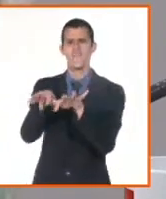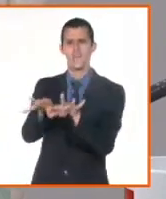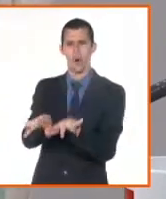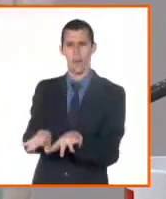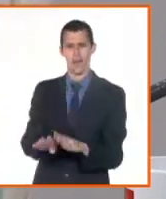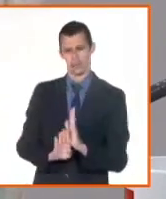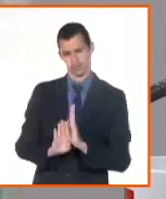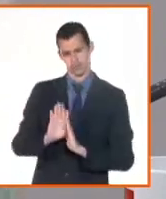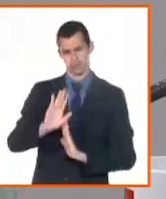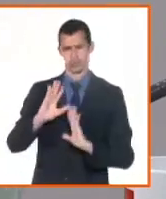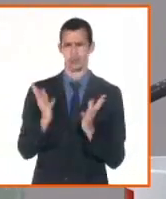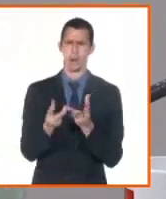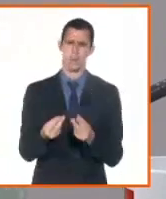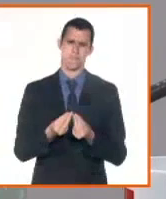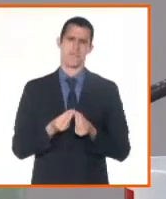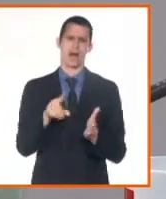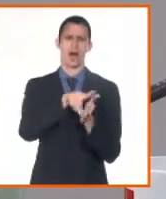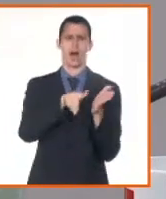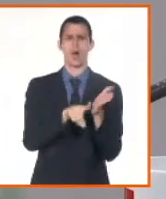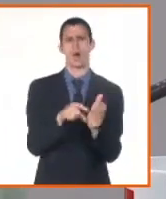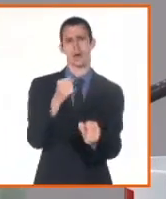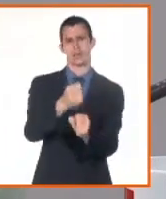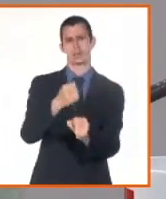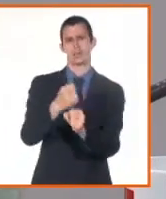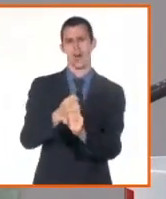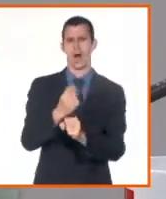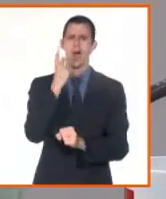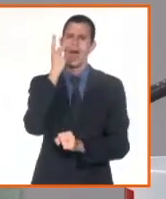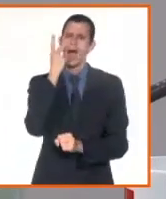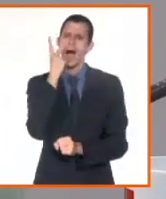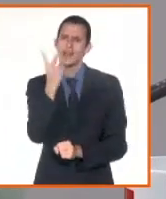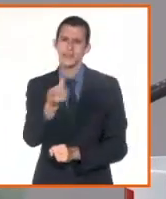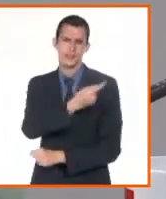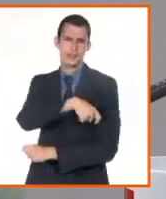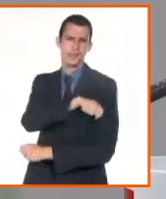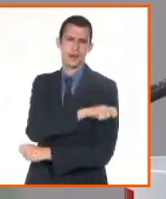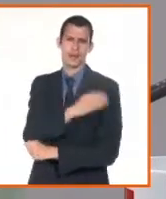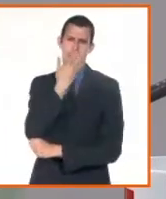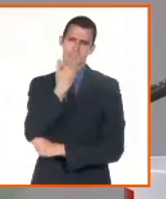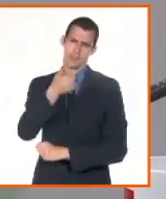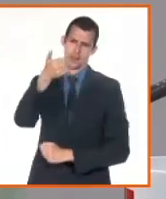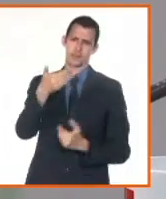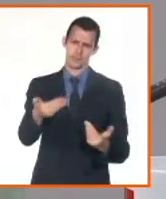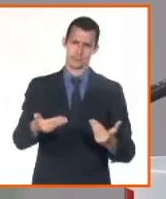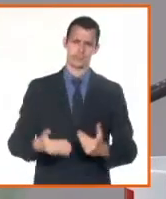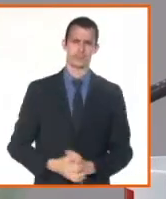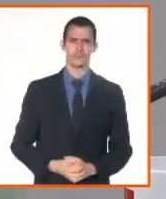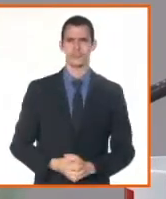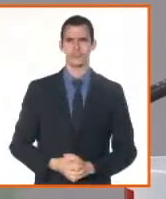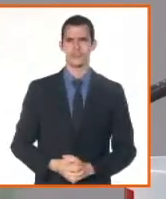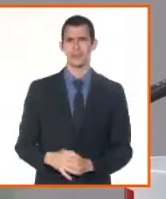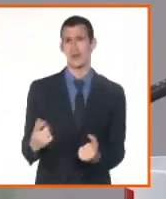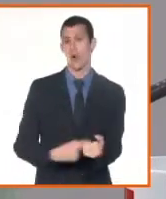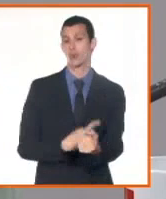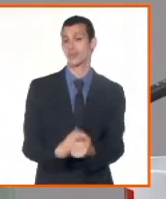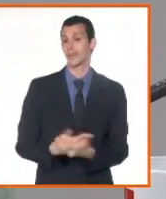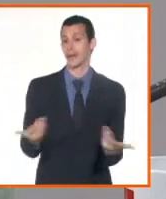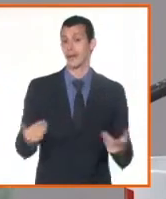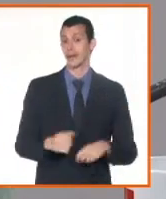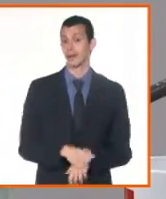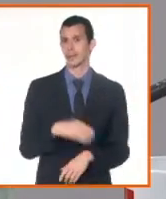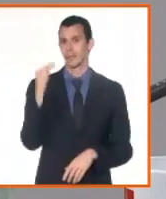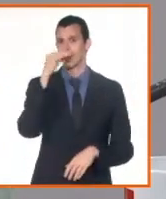transitar de un sistema de documentos, de formato en soporte de papel que ha sido